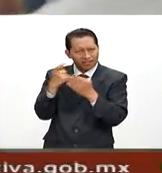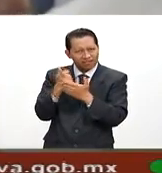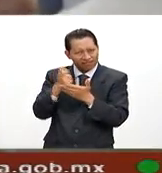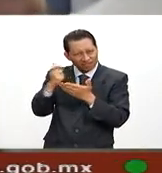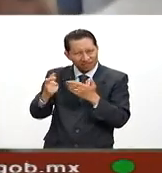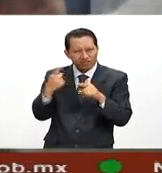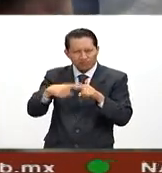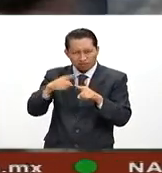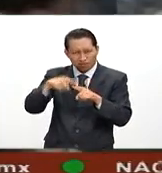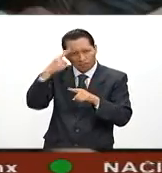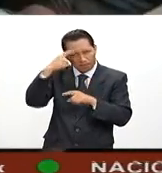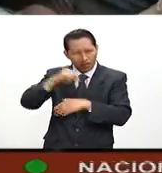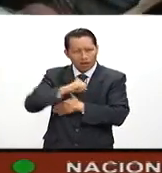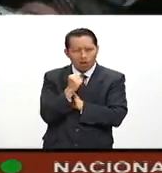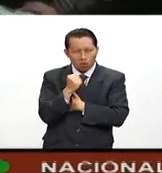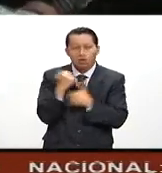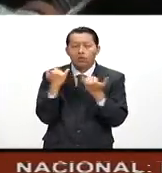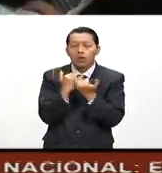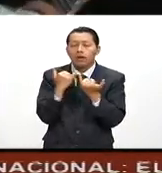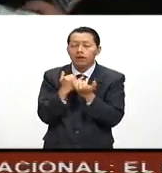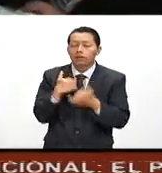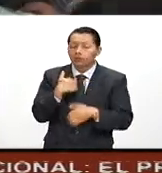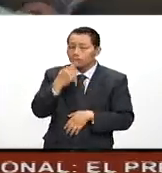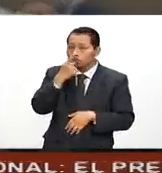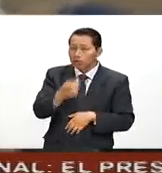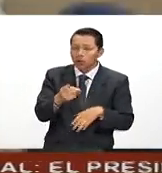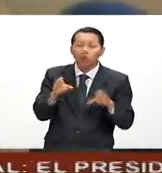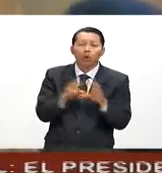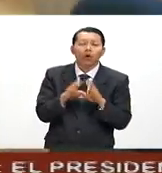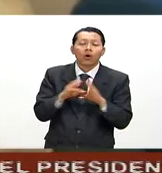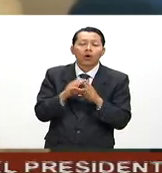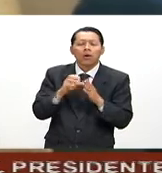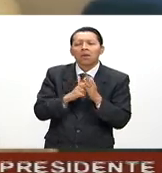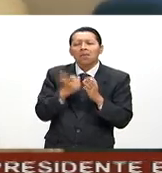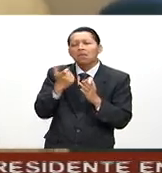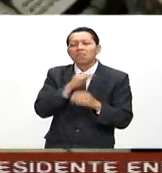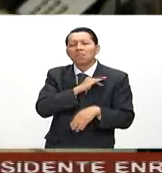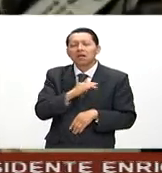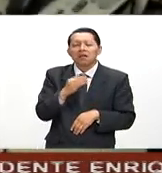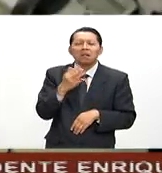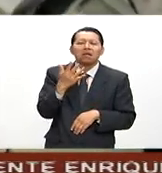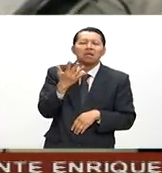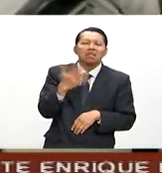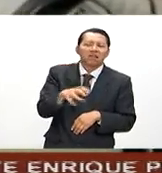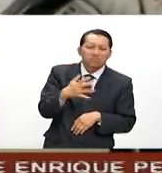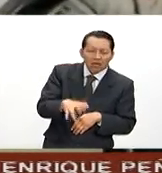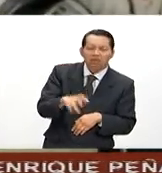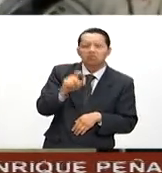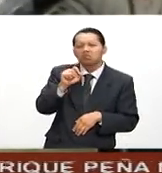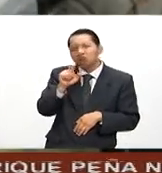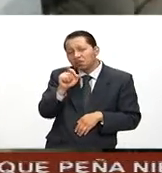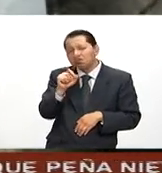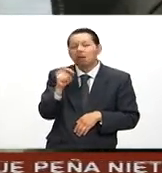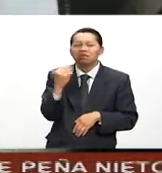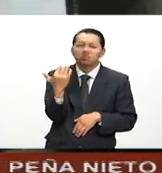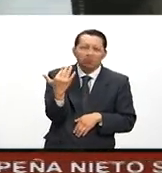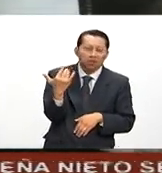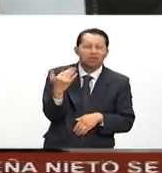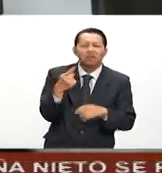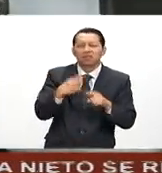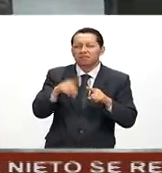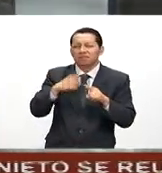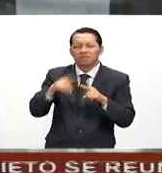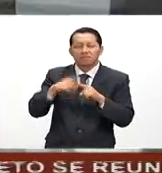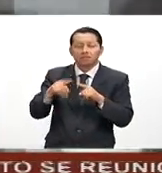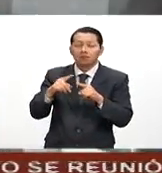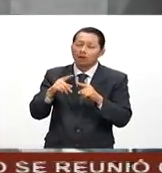el ahorro. Yo que les diría que hay que ahorrar, y para ahorrar es poquito, desde 10 pesos, 5 pesos, 20 pesos, 50 pesos, y ahorrar son